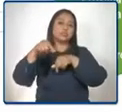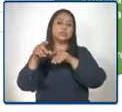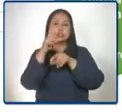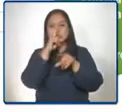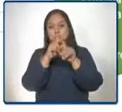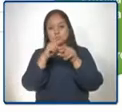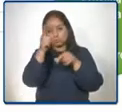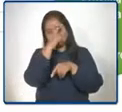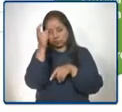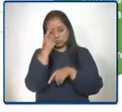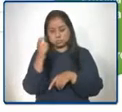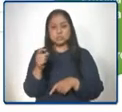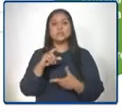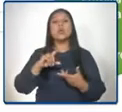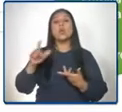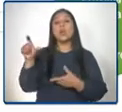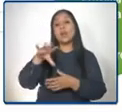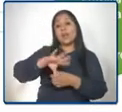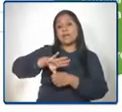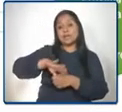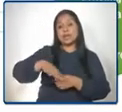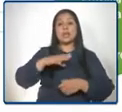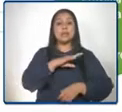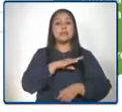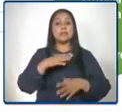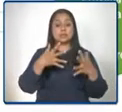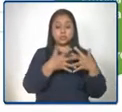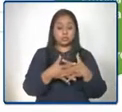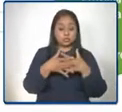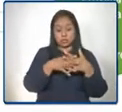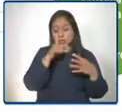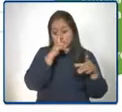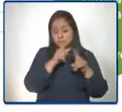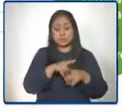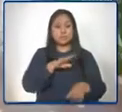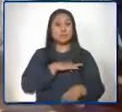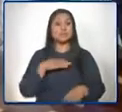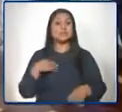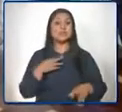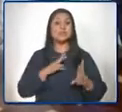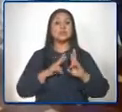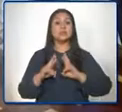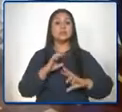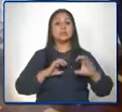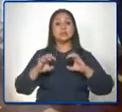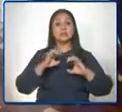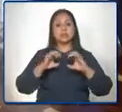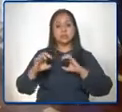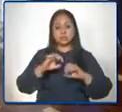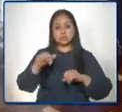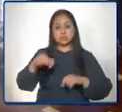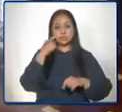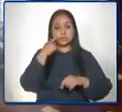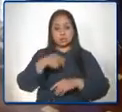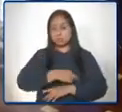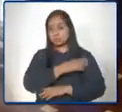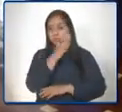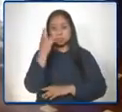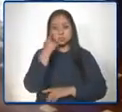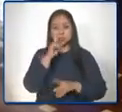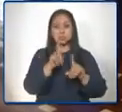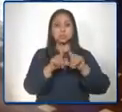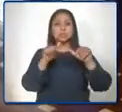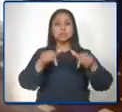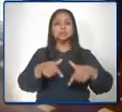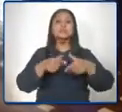consulado de los Estados Unidos y del Ministerio de Relaciones Exteriores. y esta jornada pues va a